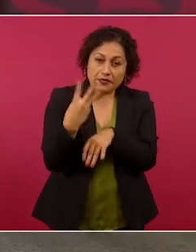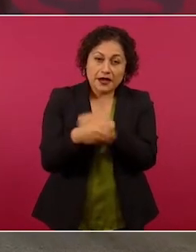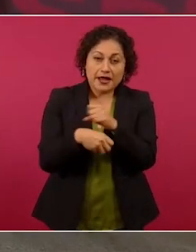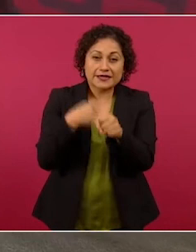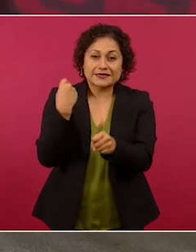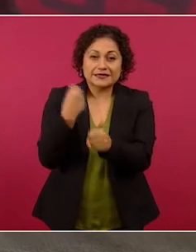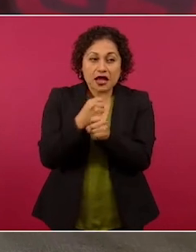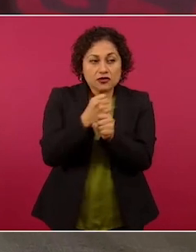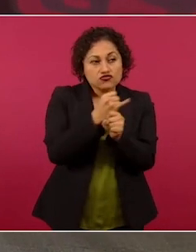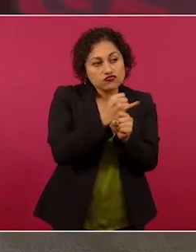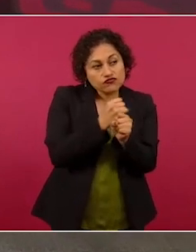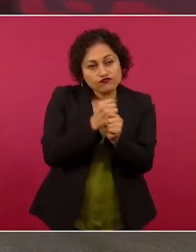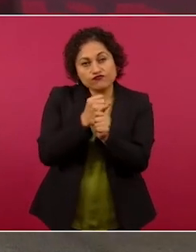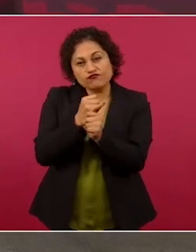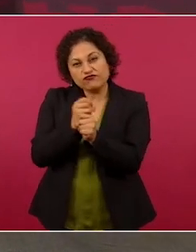pruebas,